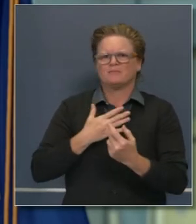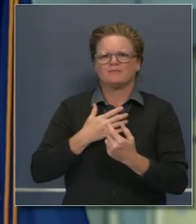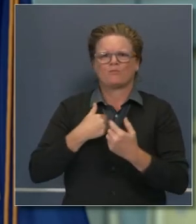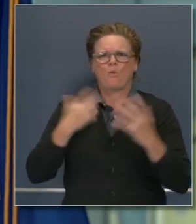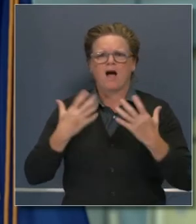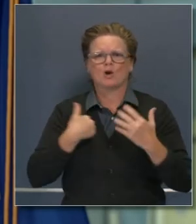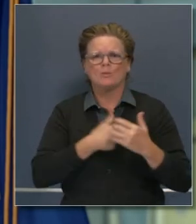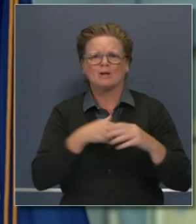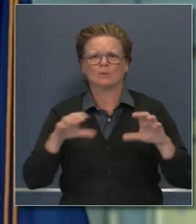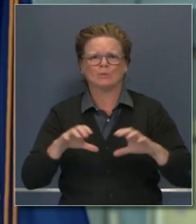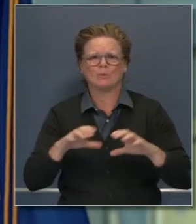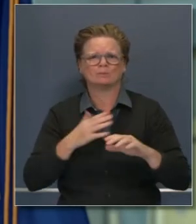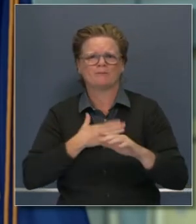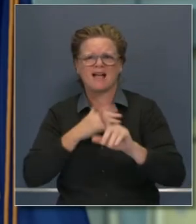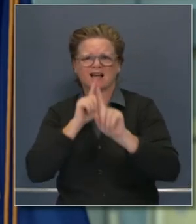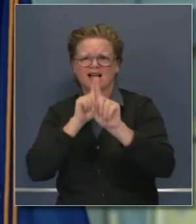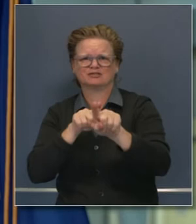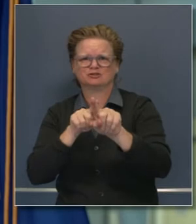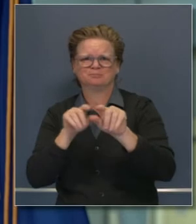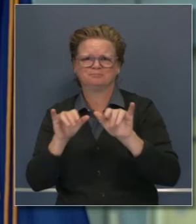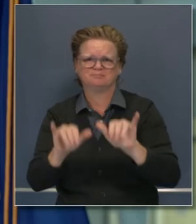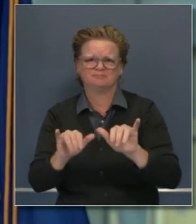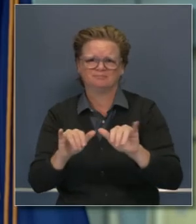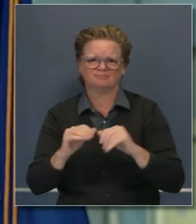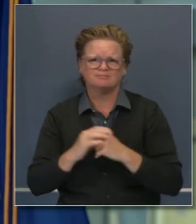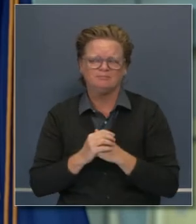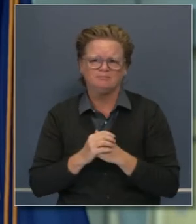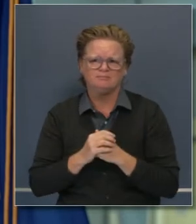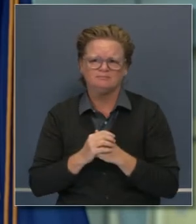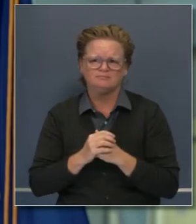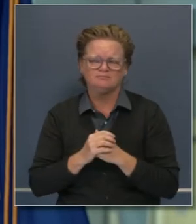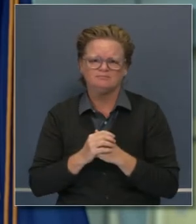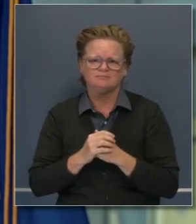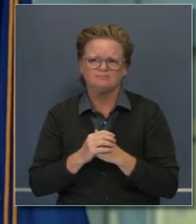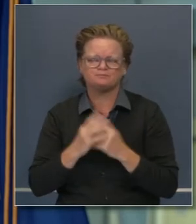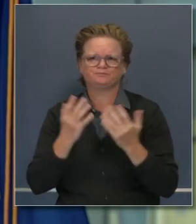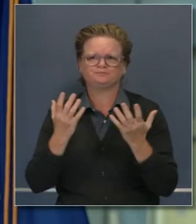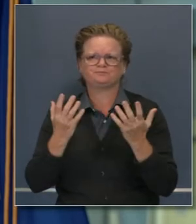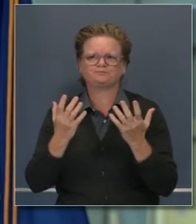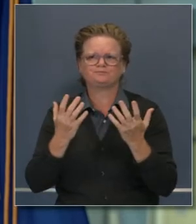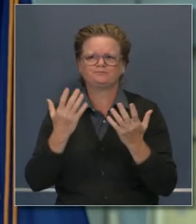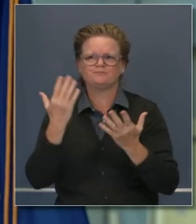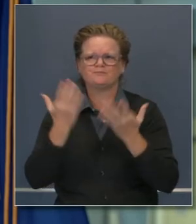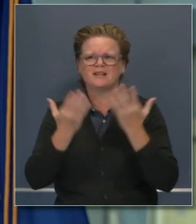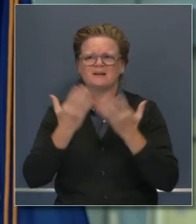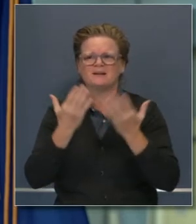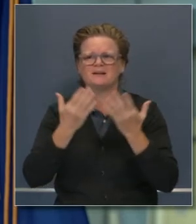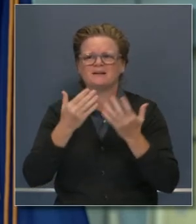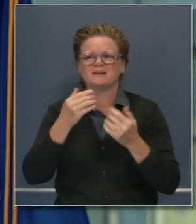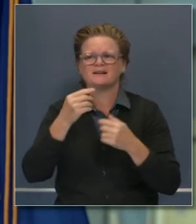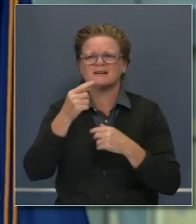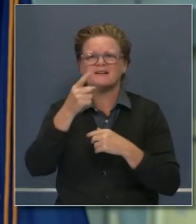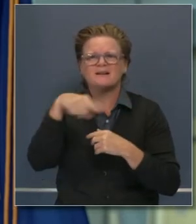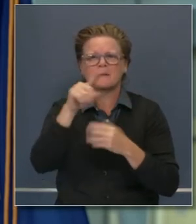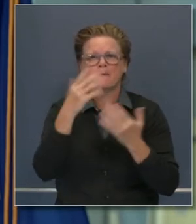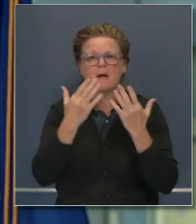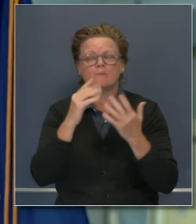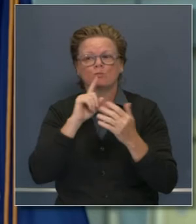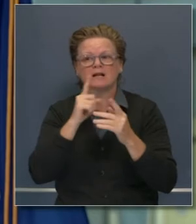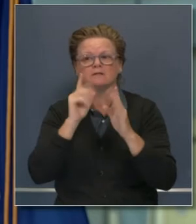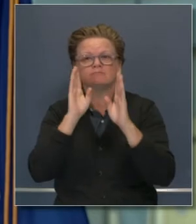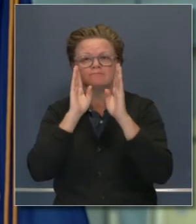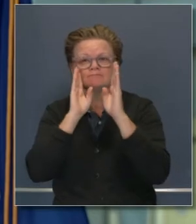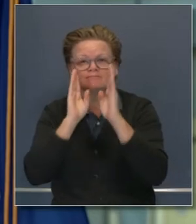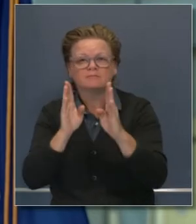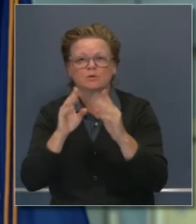hemos tomado recientemente como estado, que no generó el tipo de atención tal vez que se merecían. Es el hecho que California